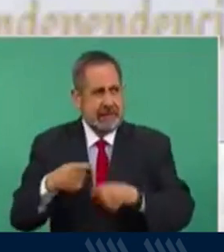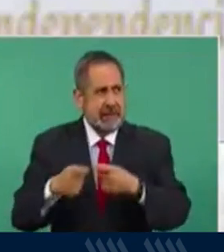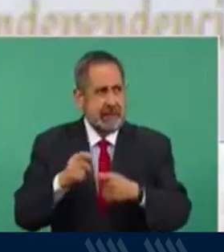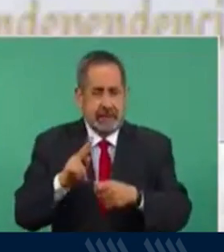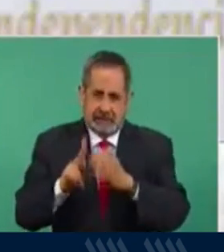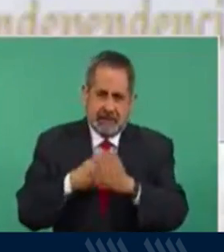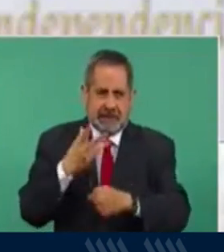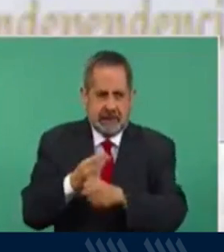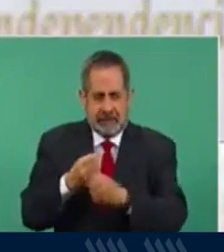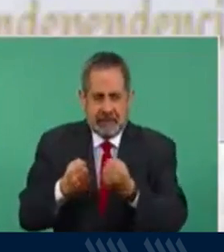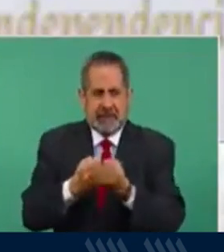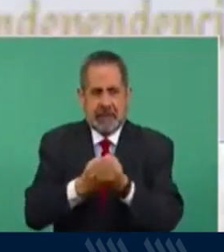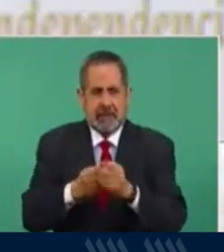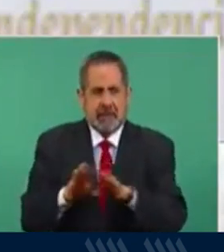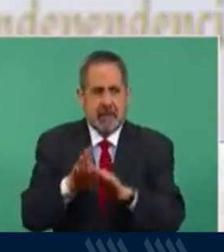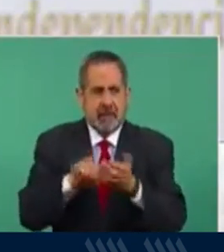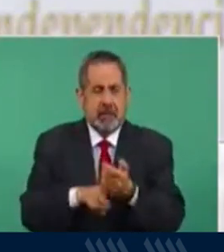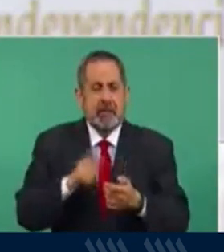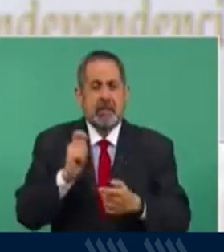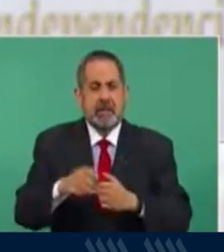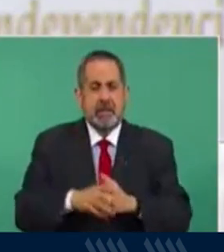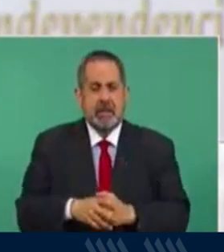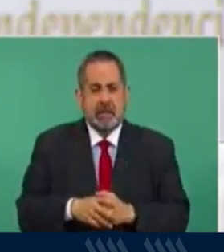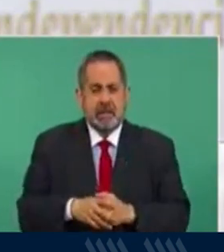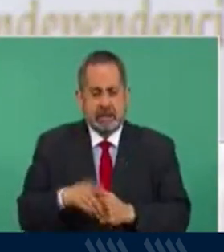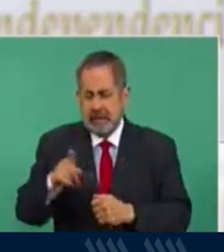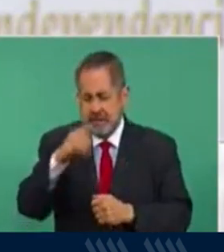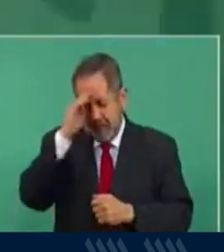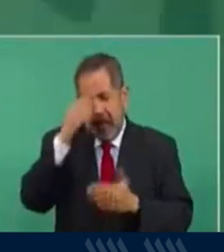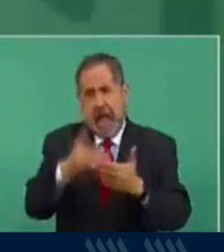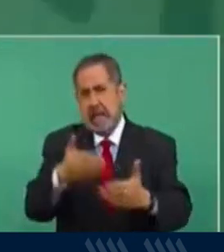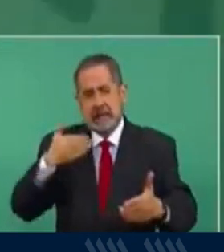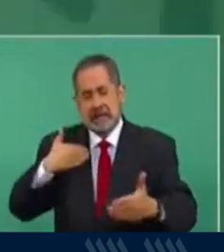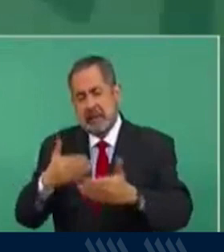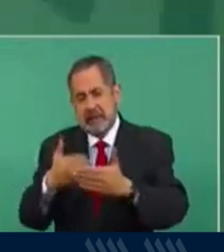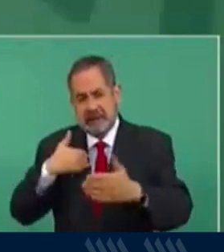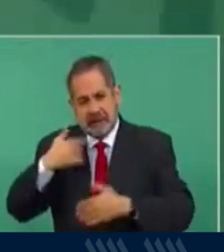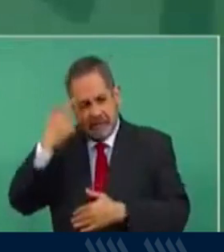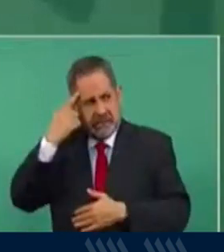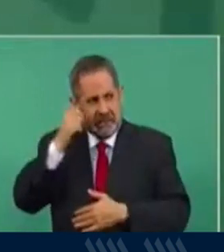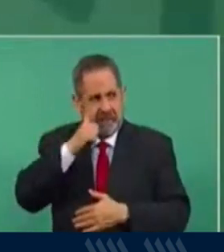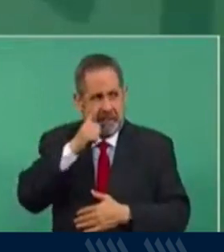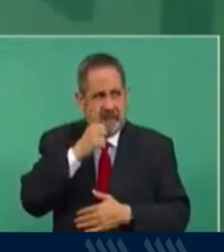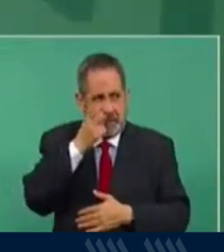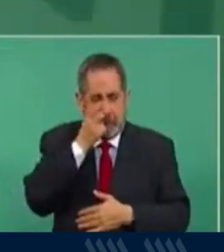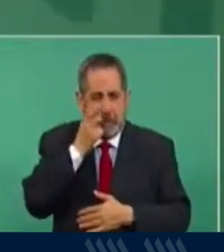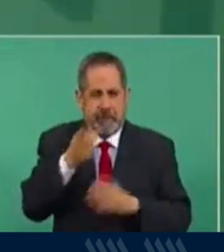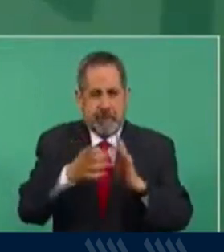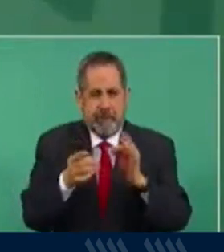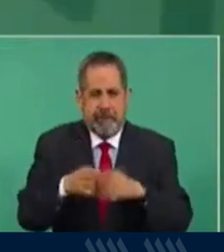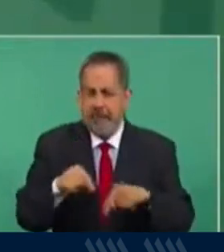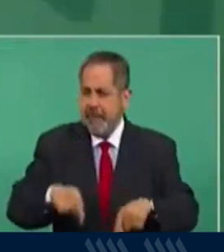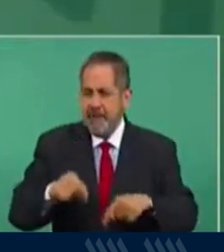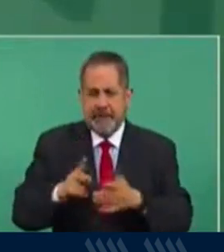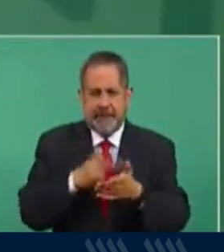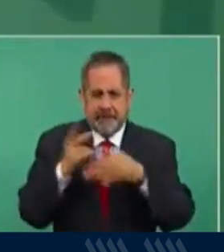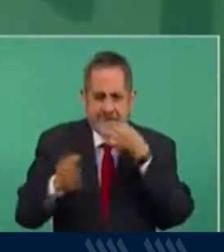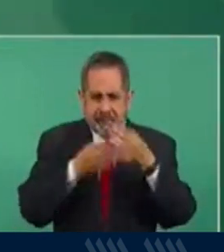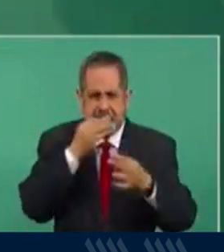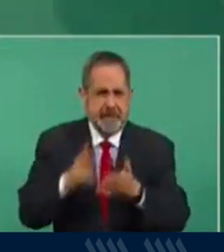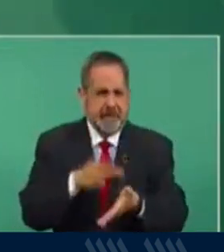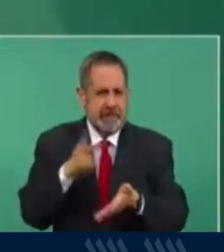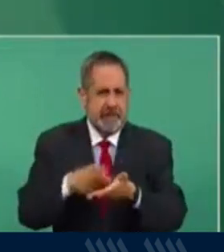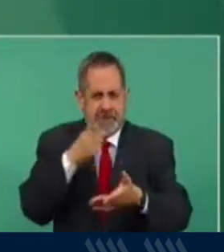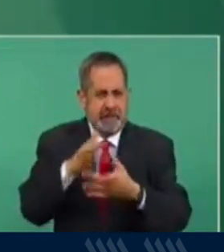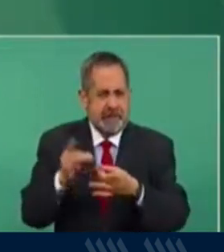refuerzo previendo, siempre lo hemos dicho, aquí lo he repetido,